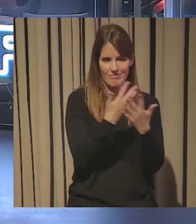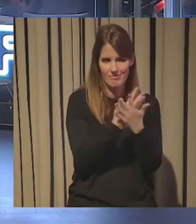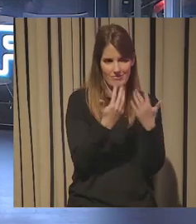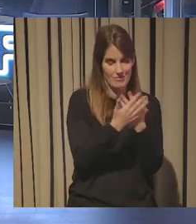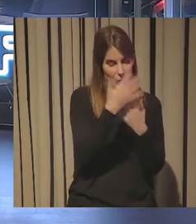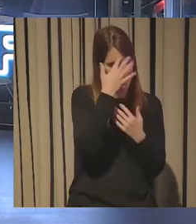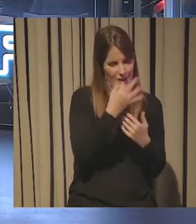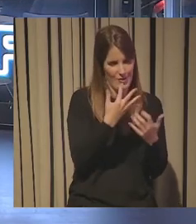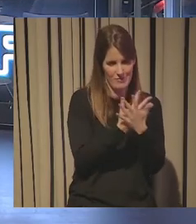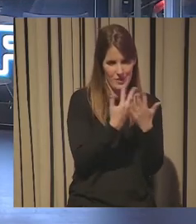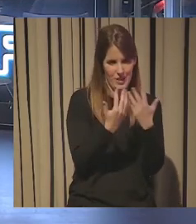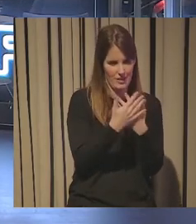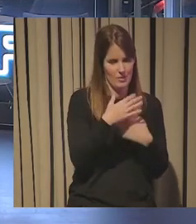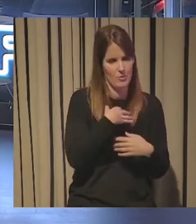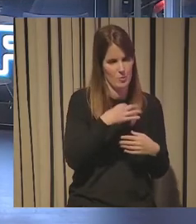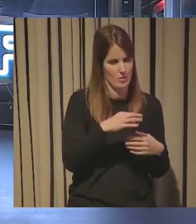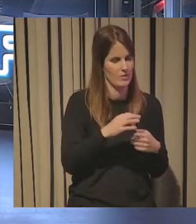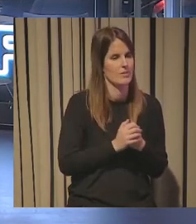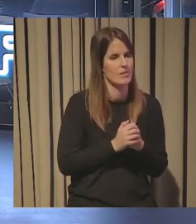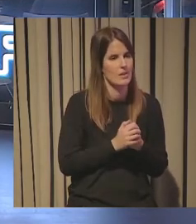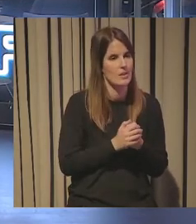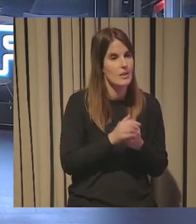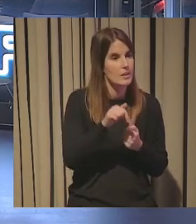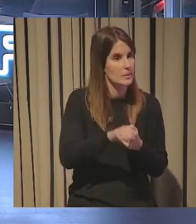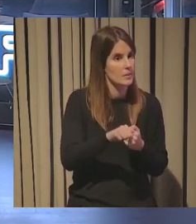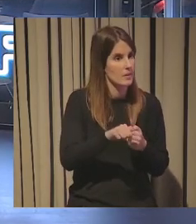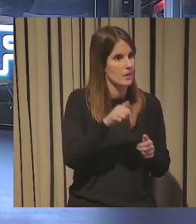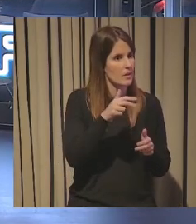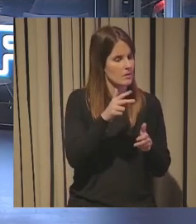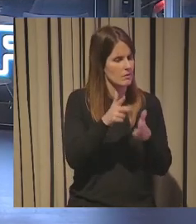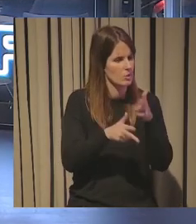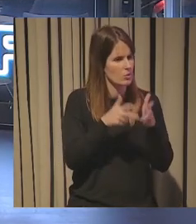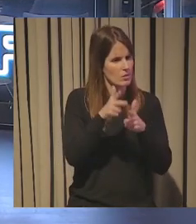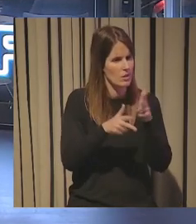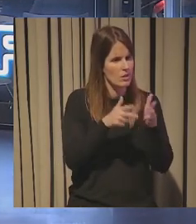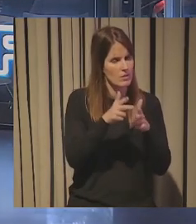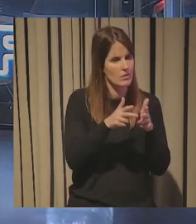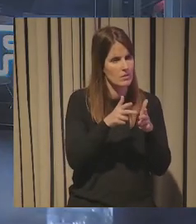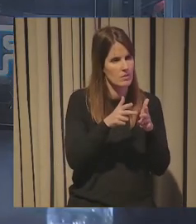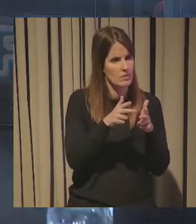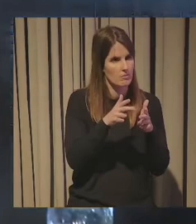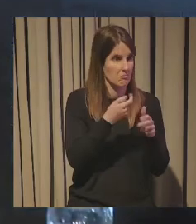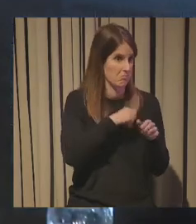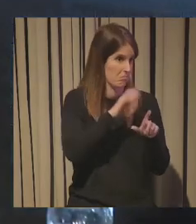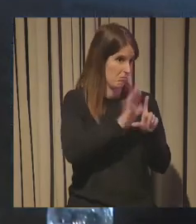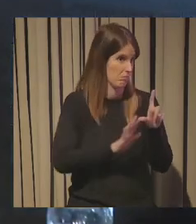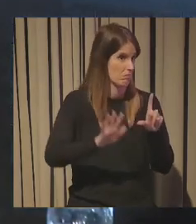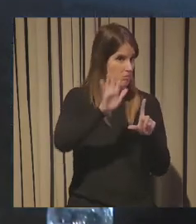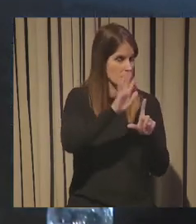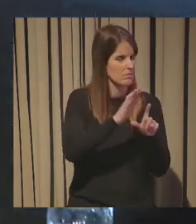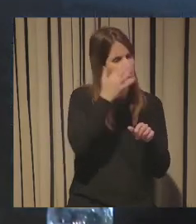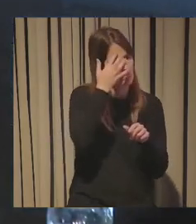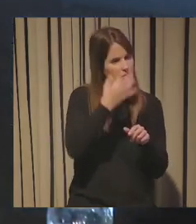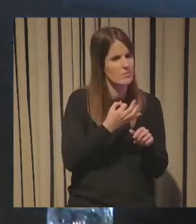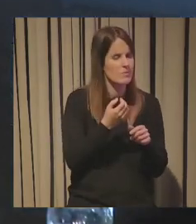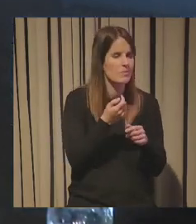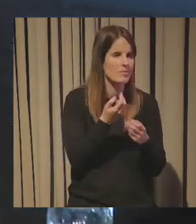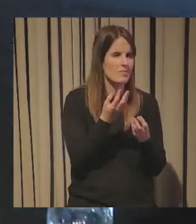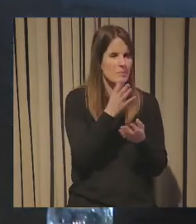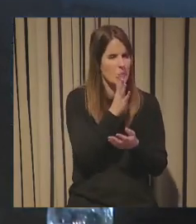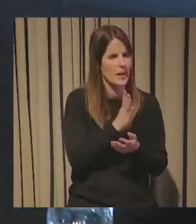que creo que aquí en Euskadi y diría en el Estado estamos un poquito